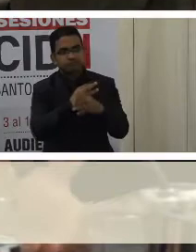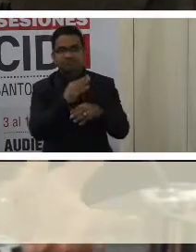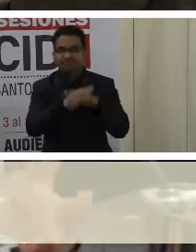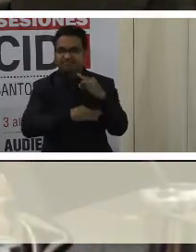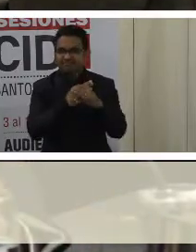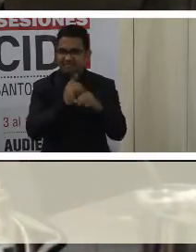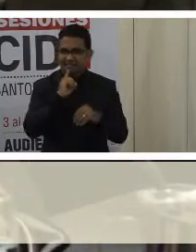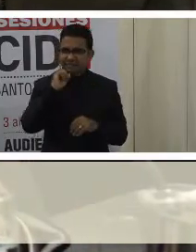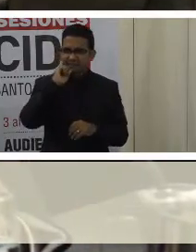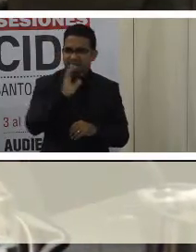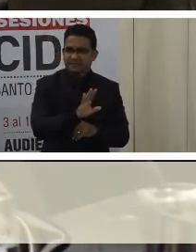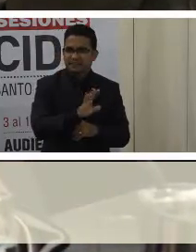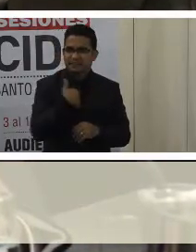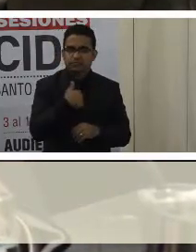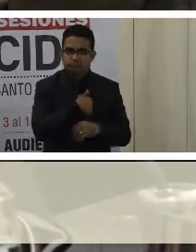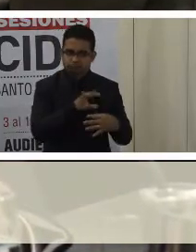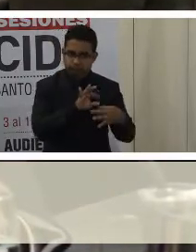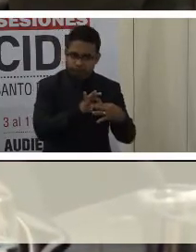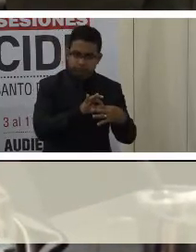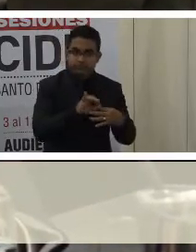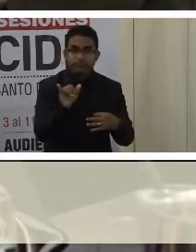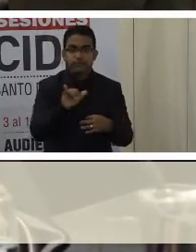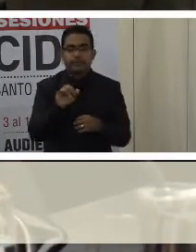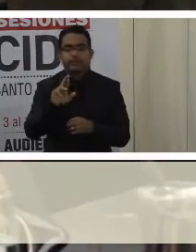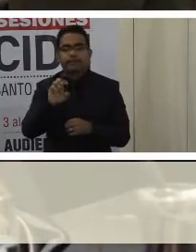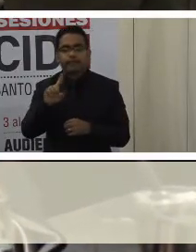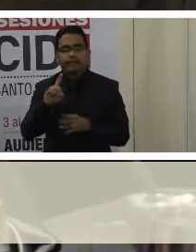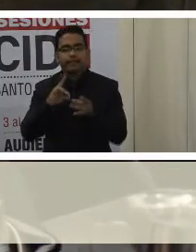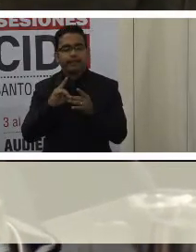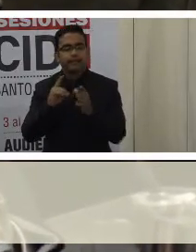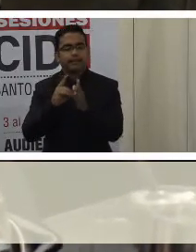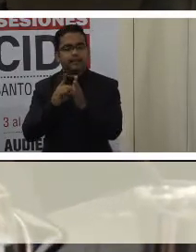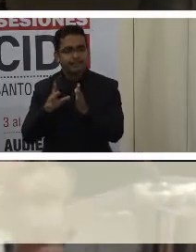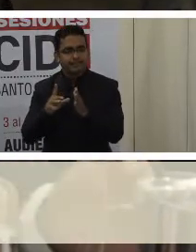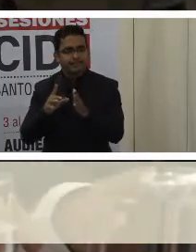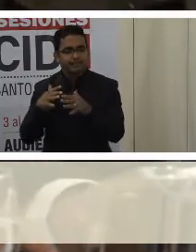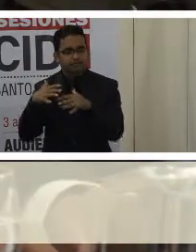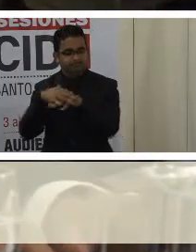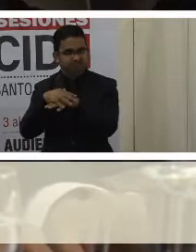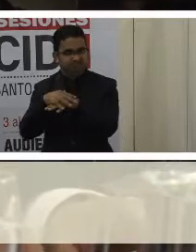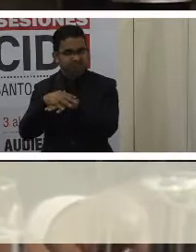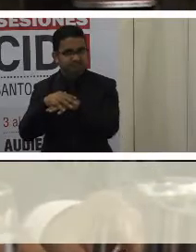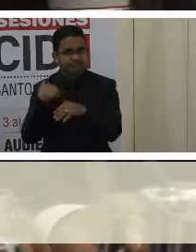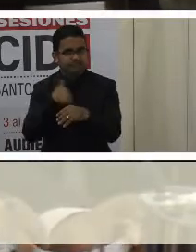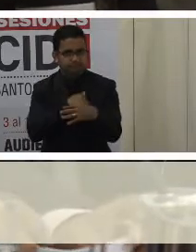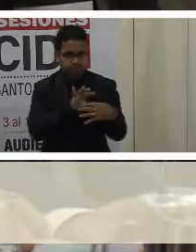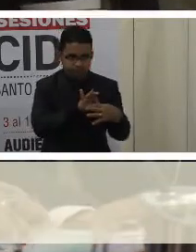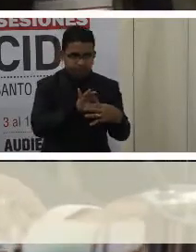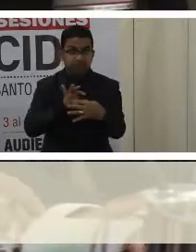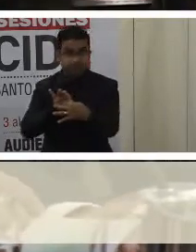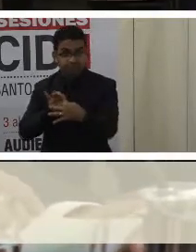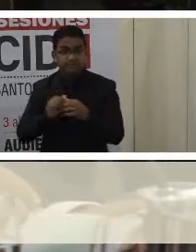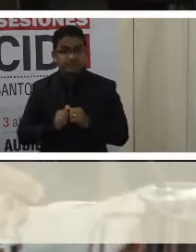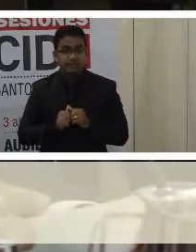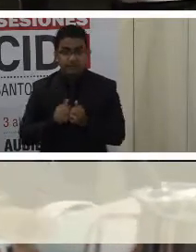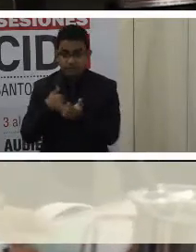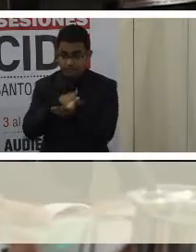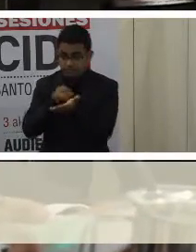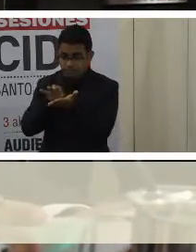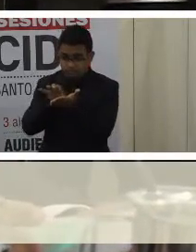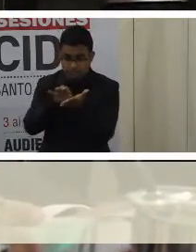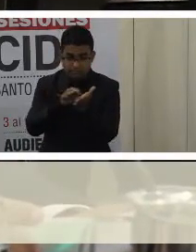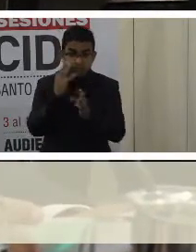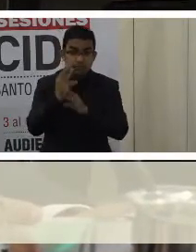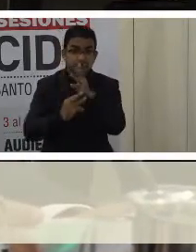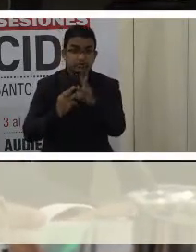y, como ya les mencioné, a RIADIS, la Red de Organizaciones de Personas con Discapacidad. Según cifras mundiales, específicamente de la